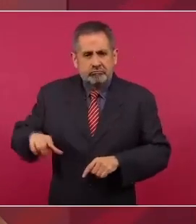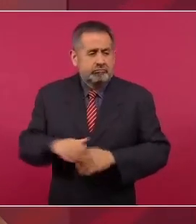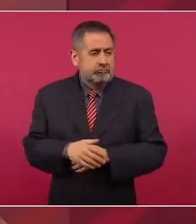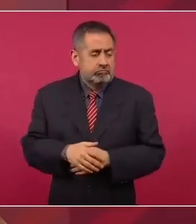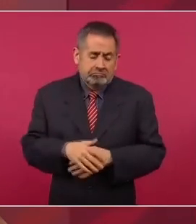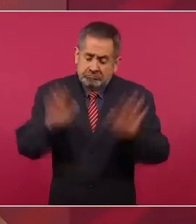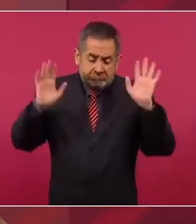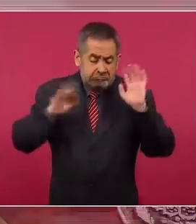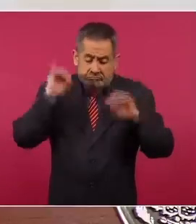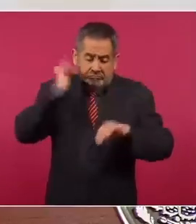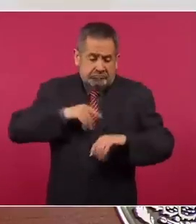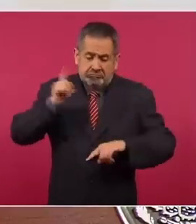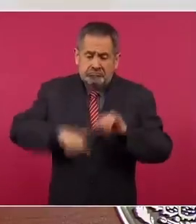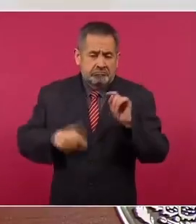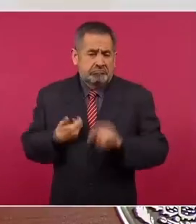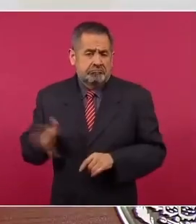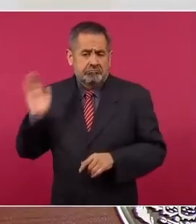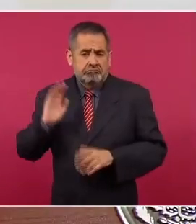Destituyanme,